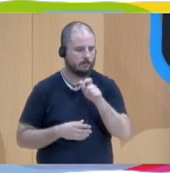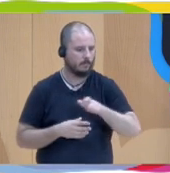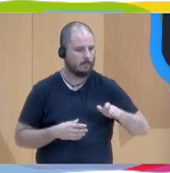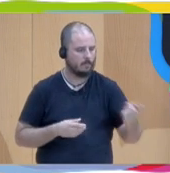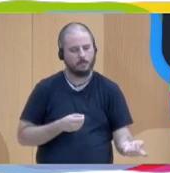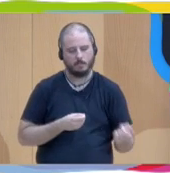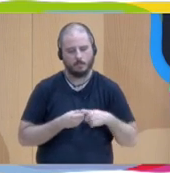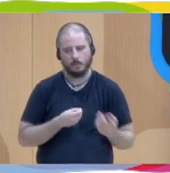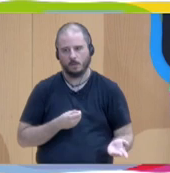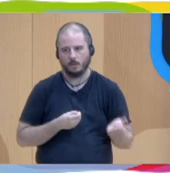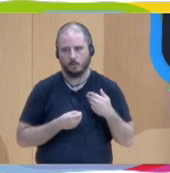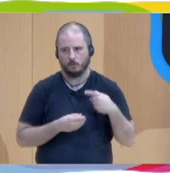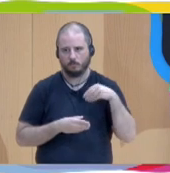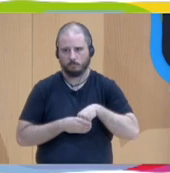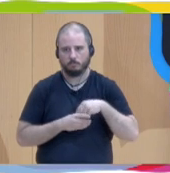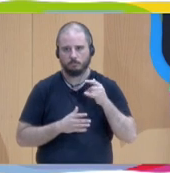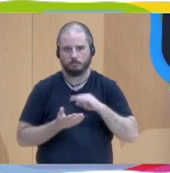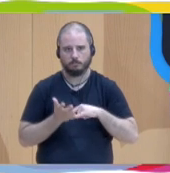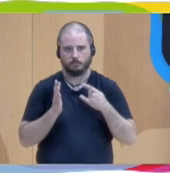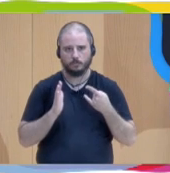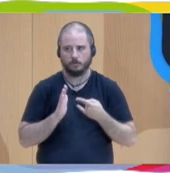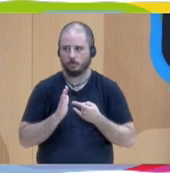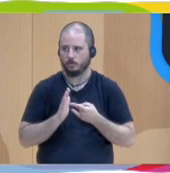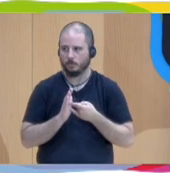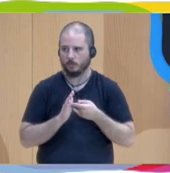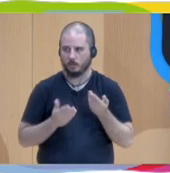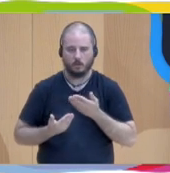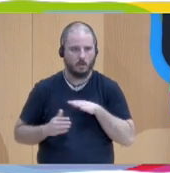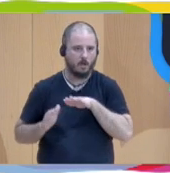en el proyecto a su favor.